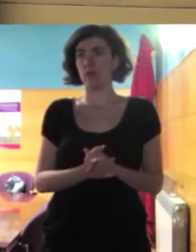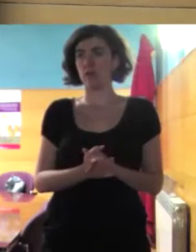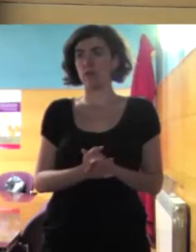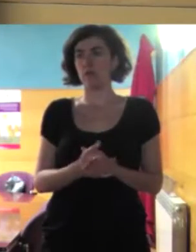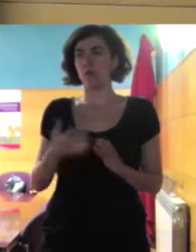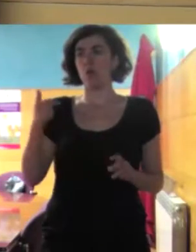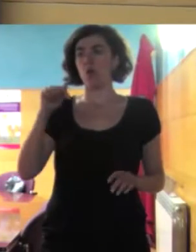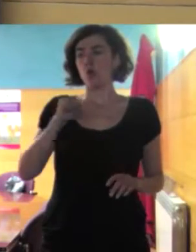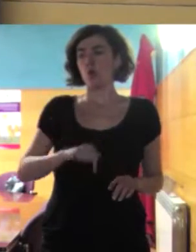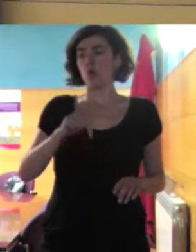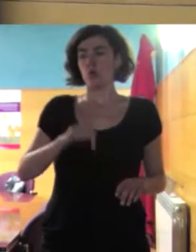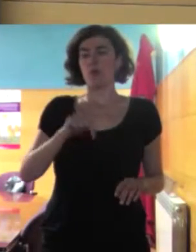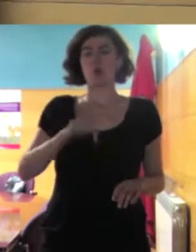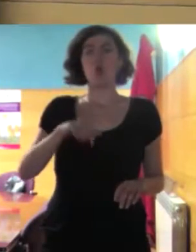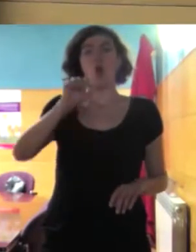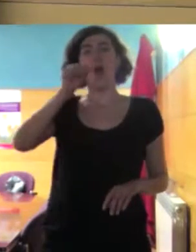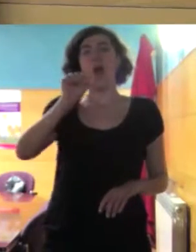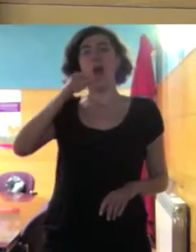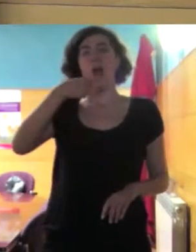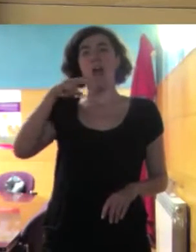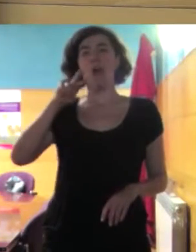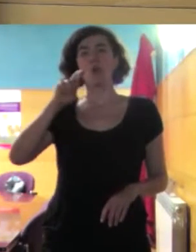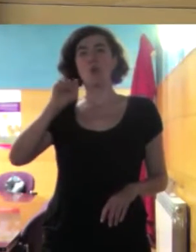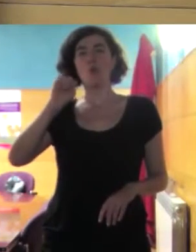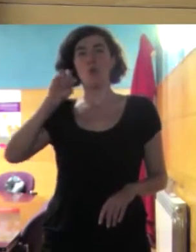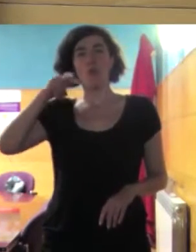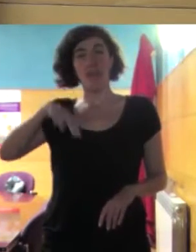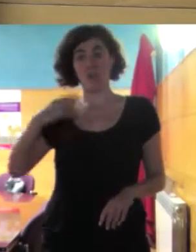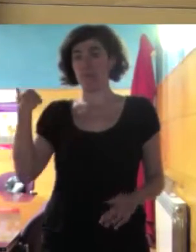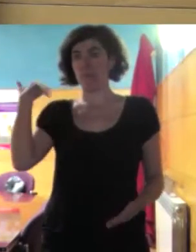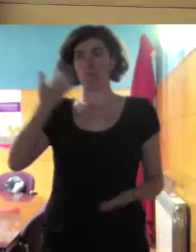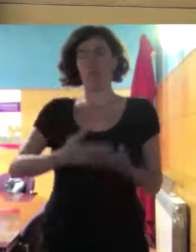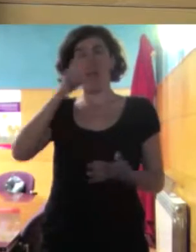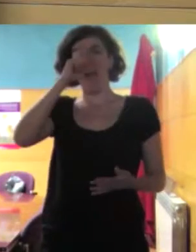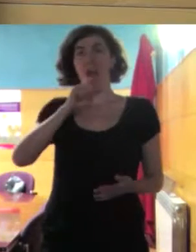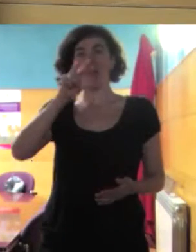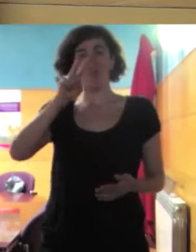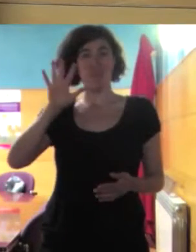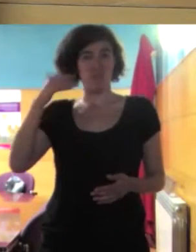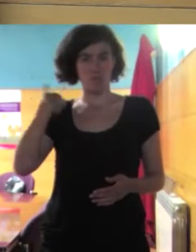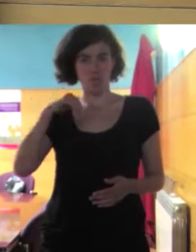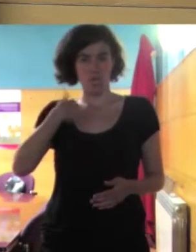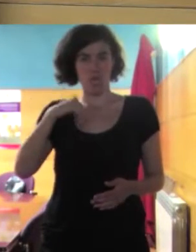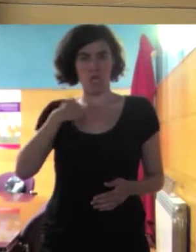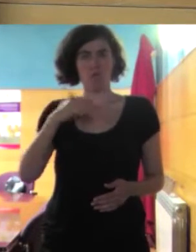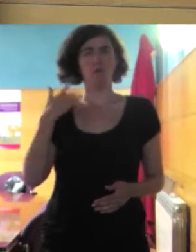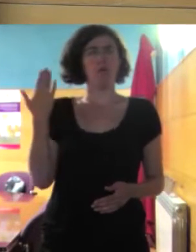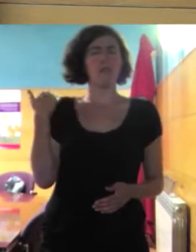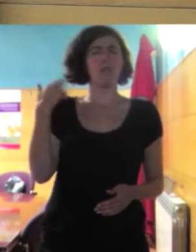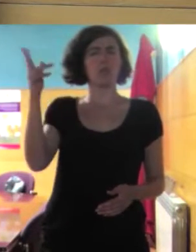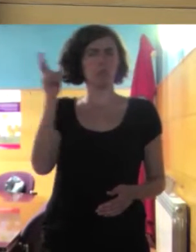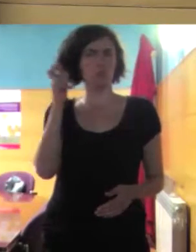años y no hace mucho escuché un comentario que decía